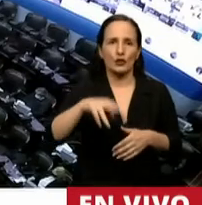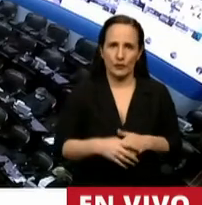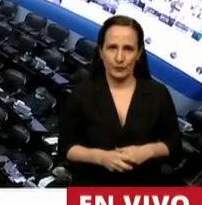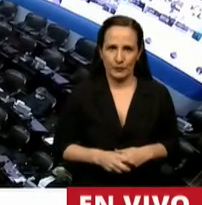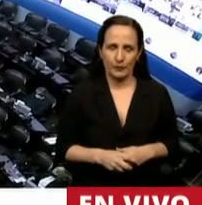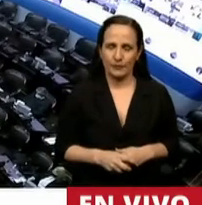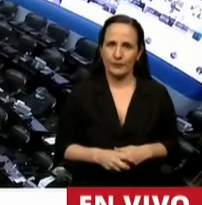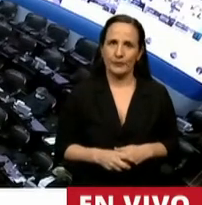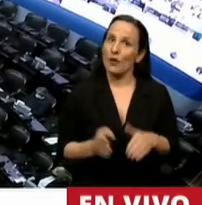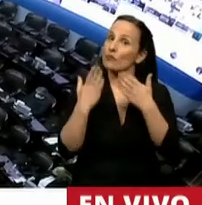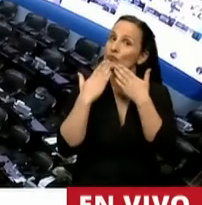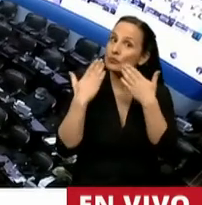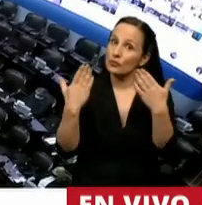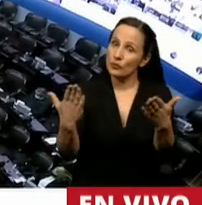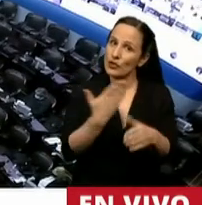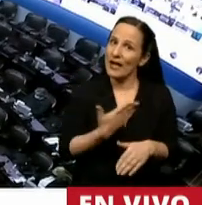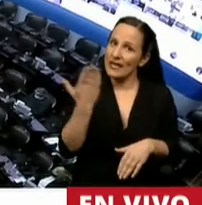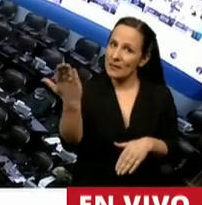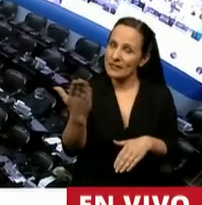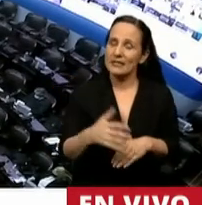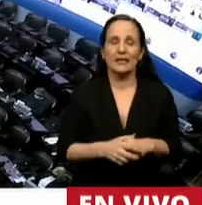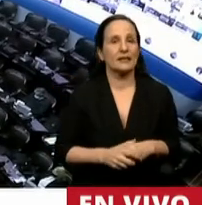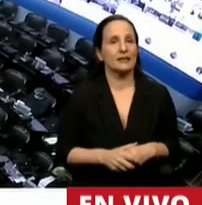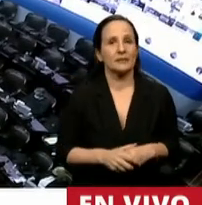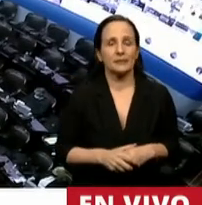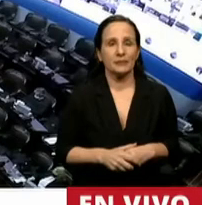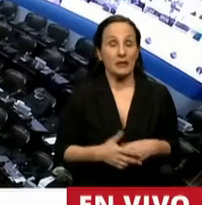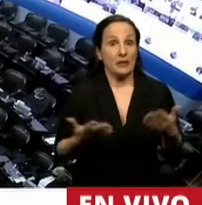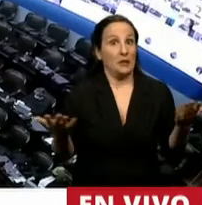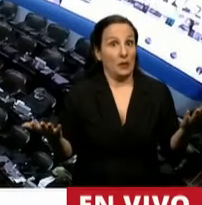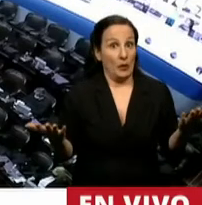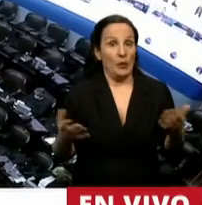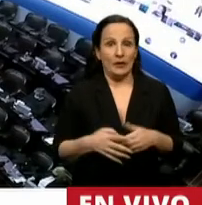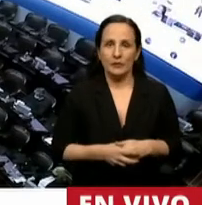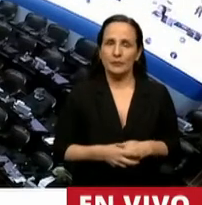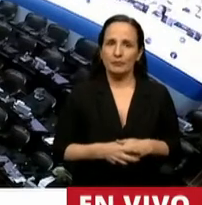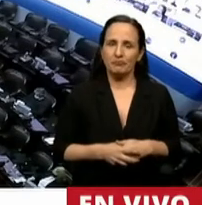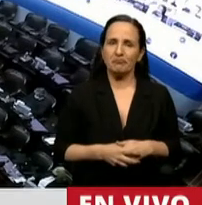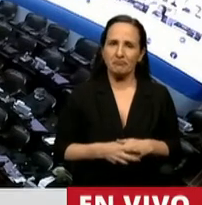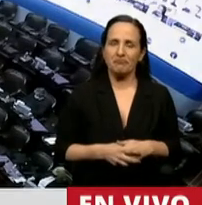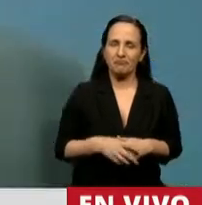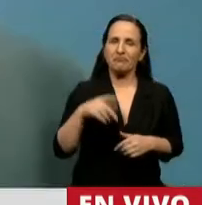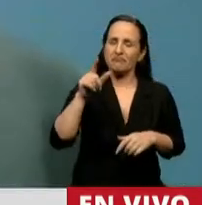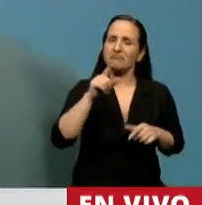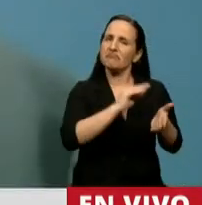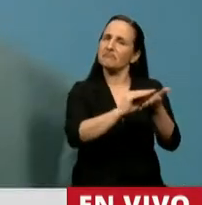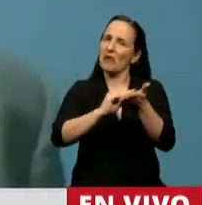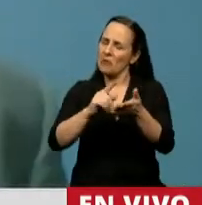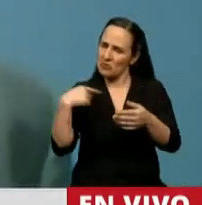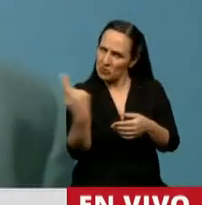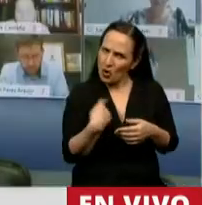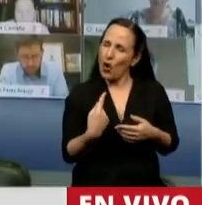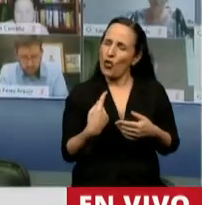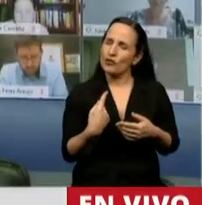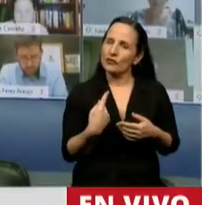Muchas gracias, señor presidente. La verdad que todos los que estamos acá seguramente compartimos